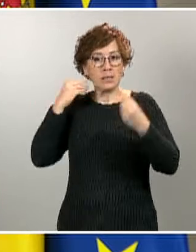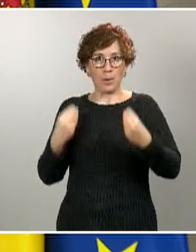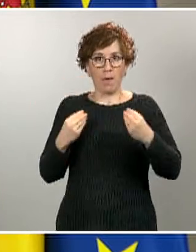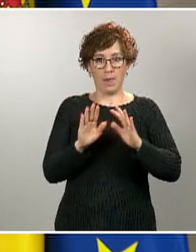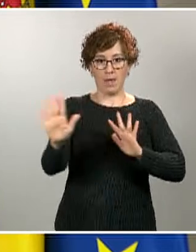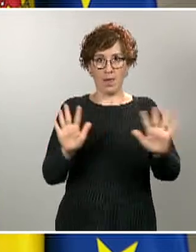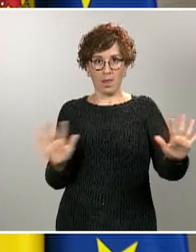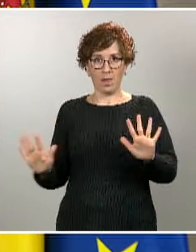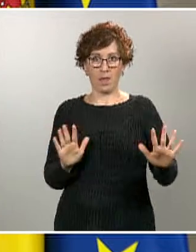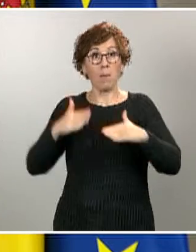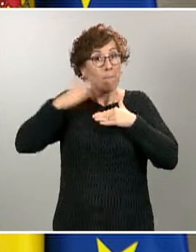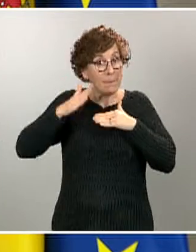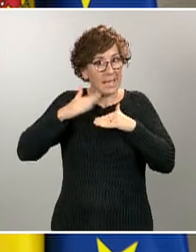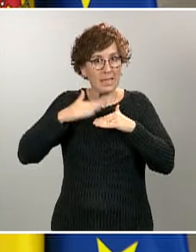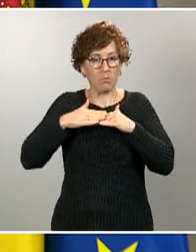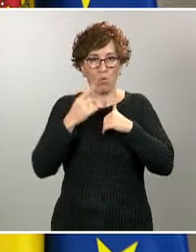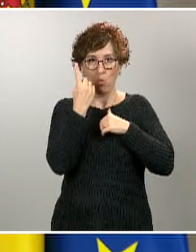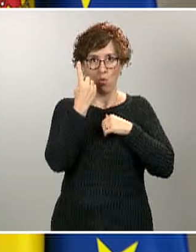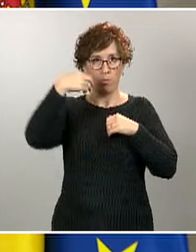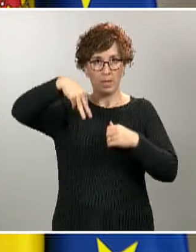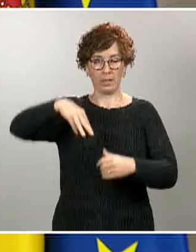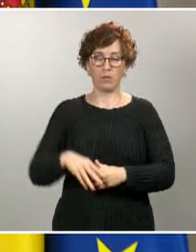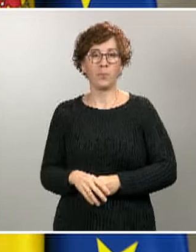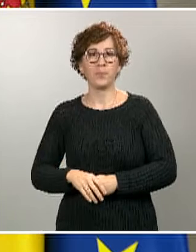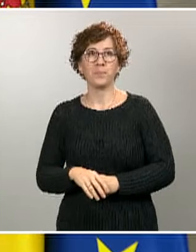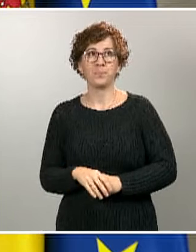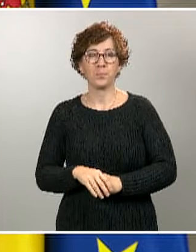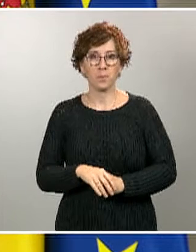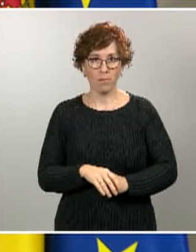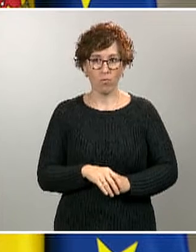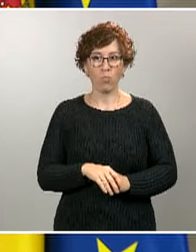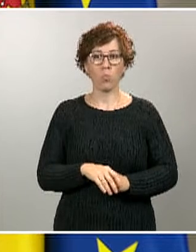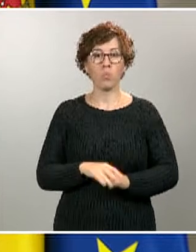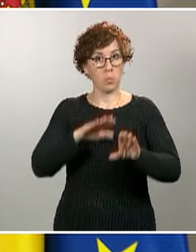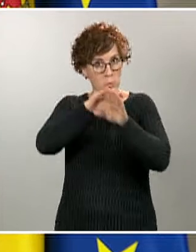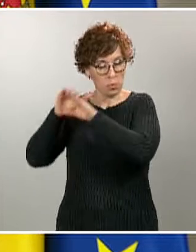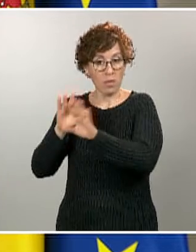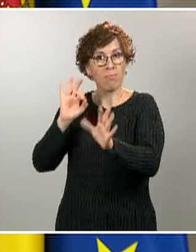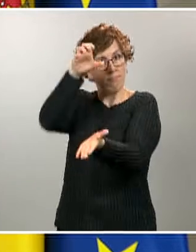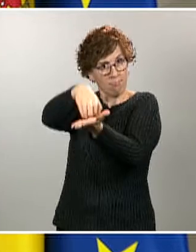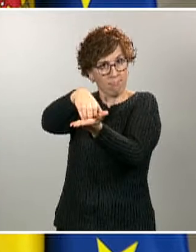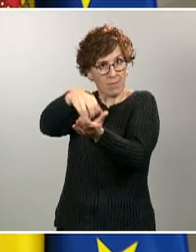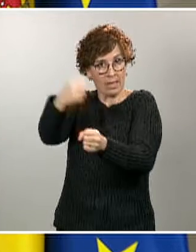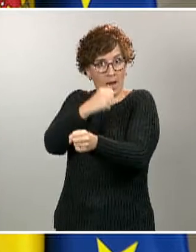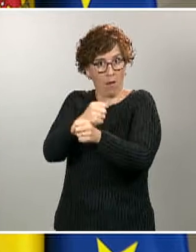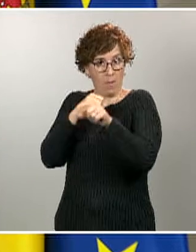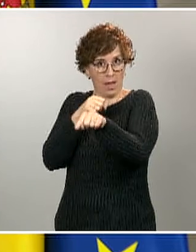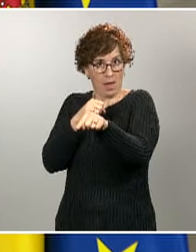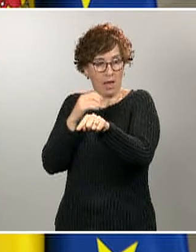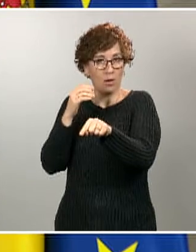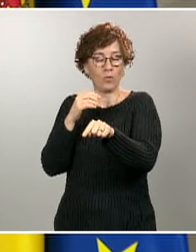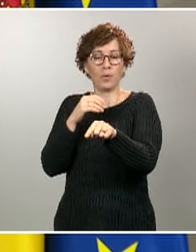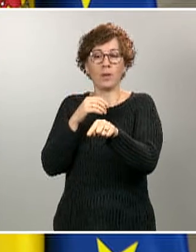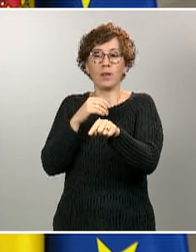un metro como mínimo. En el centro de trabajo, se ha estado trabajando en el ámbito, en el marco de la salud